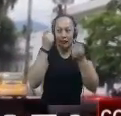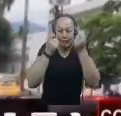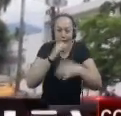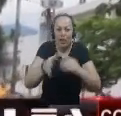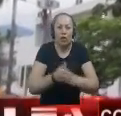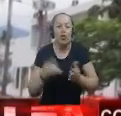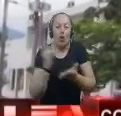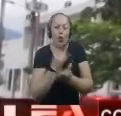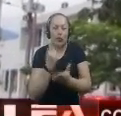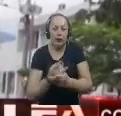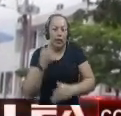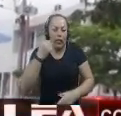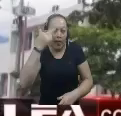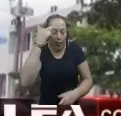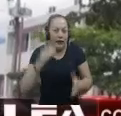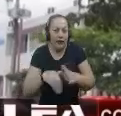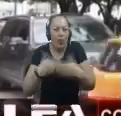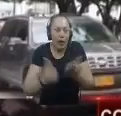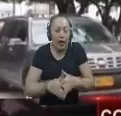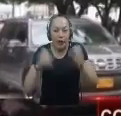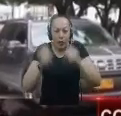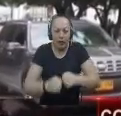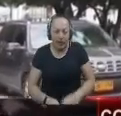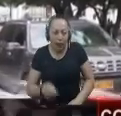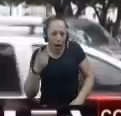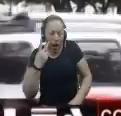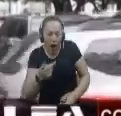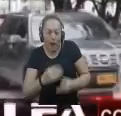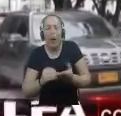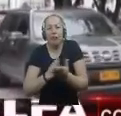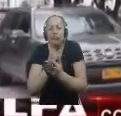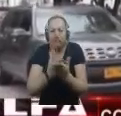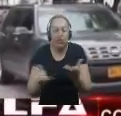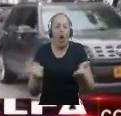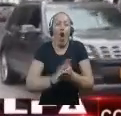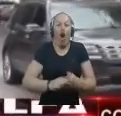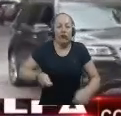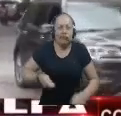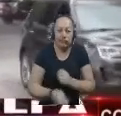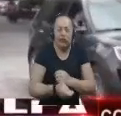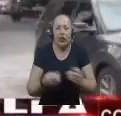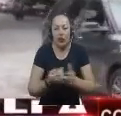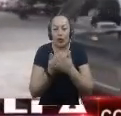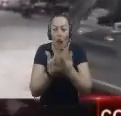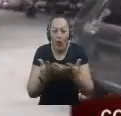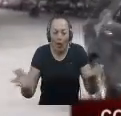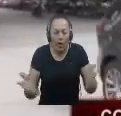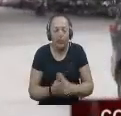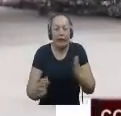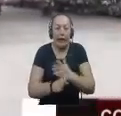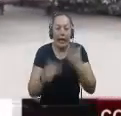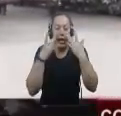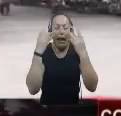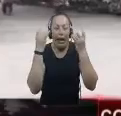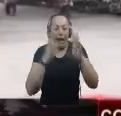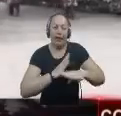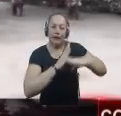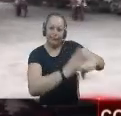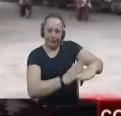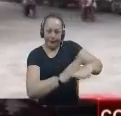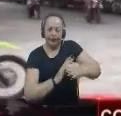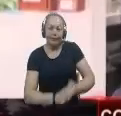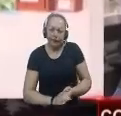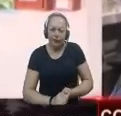Estarían utilizando Para detectar Posibles armas blancas O de fuego Y prevenir Estos hechos punibles Reacciones